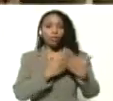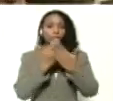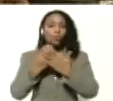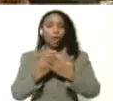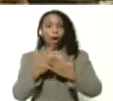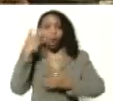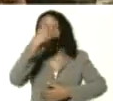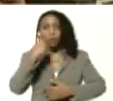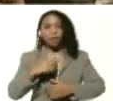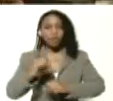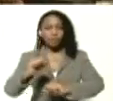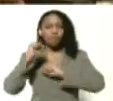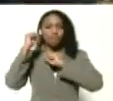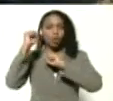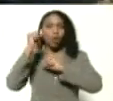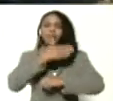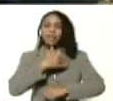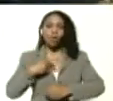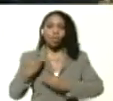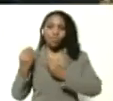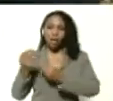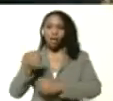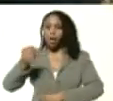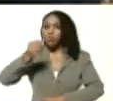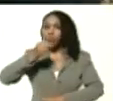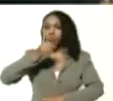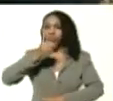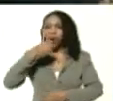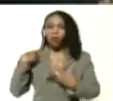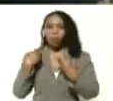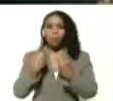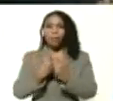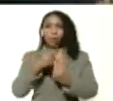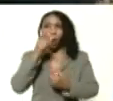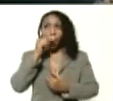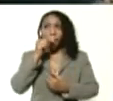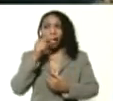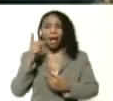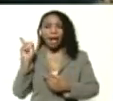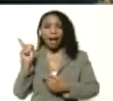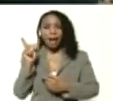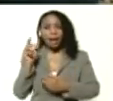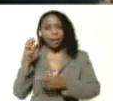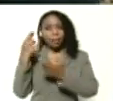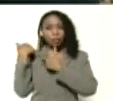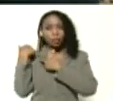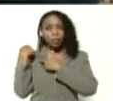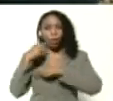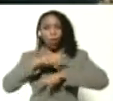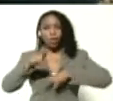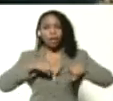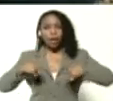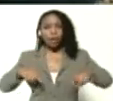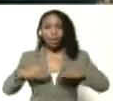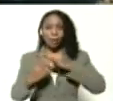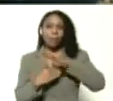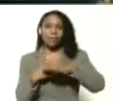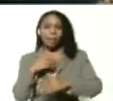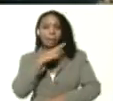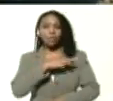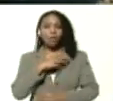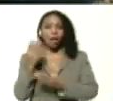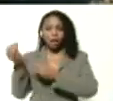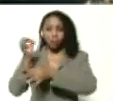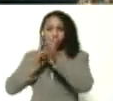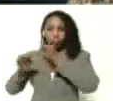triunfadores y triunfadoras y quiero darle el derecho de palabra al compañero quien es Edison Roldán coordinador de la base de misiones para que